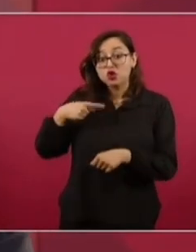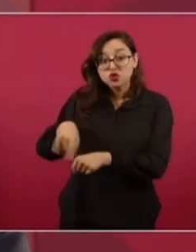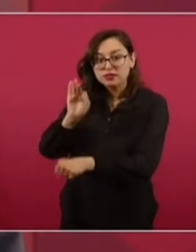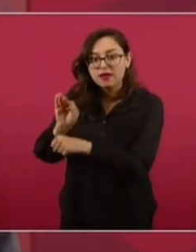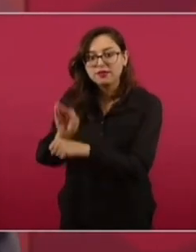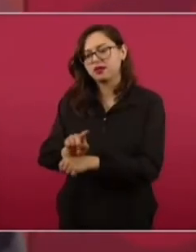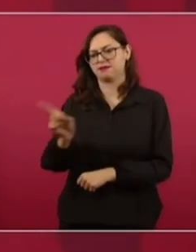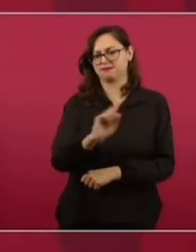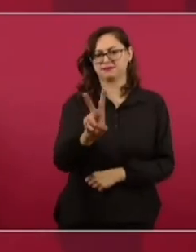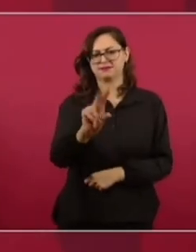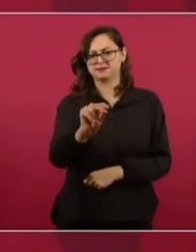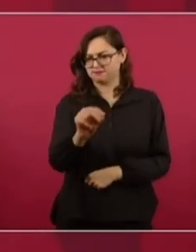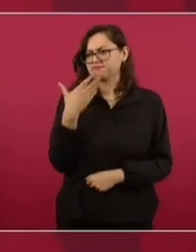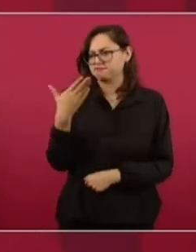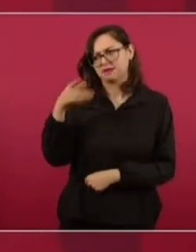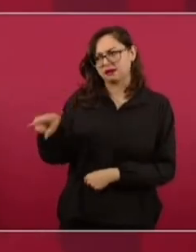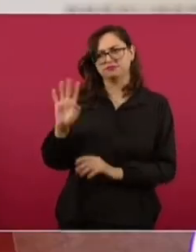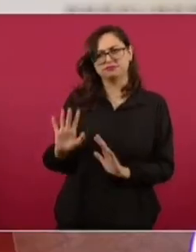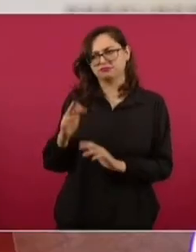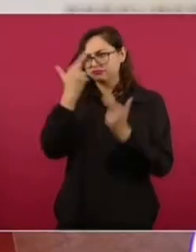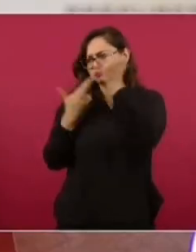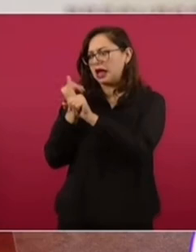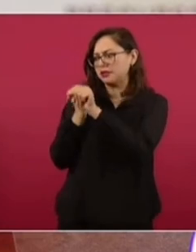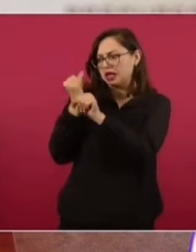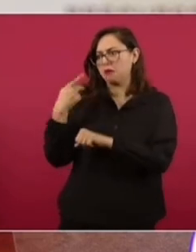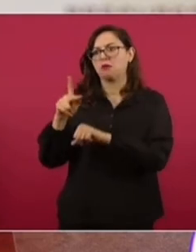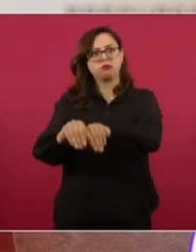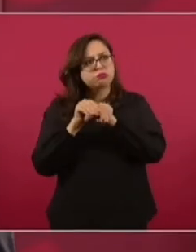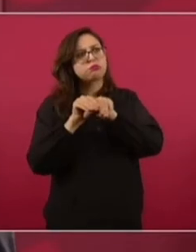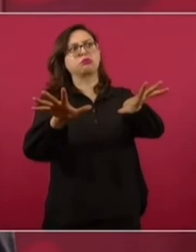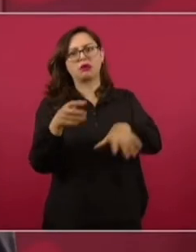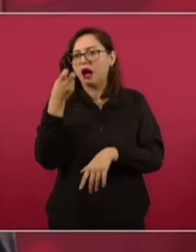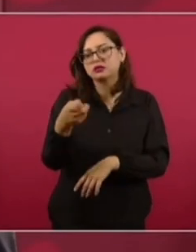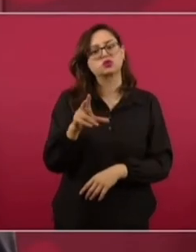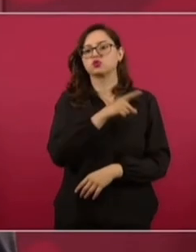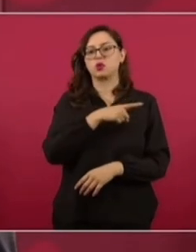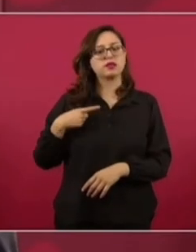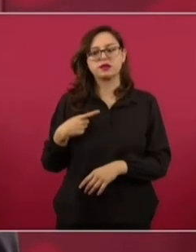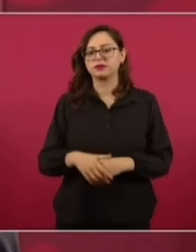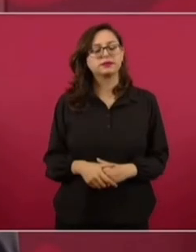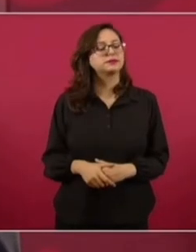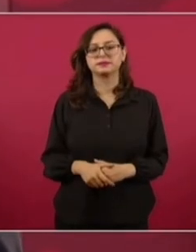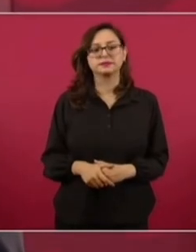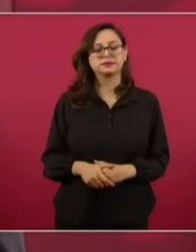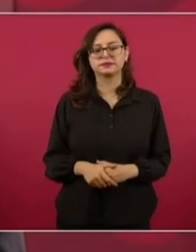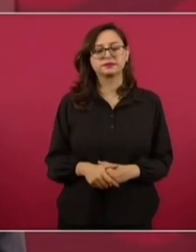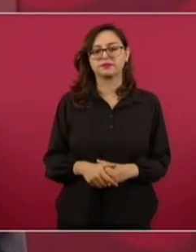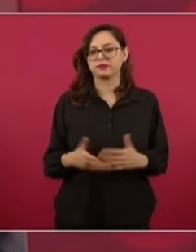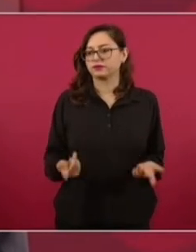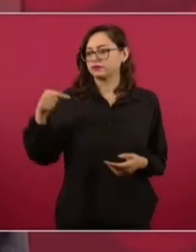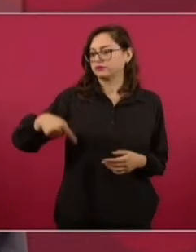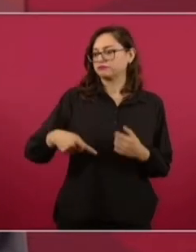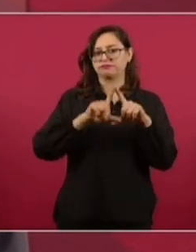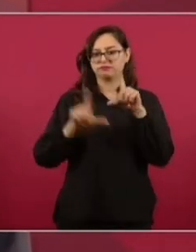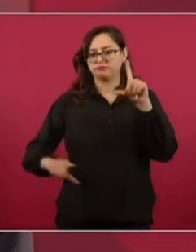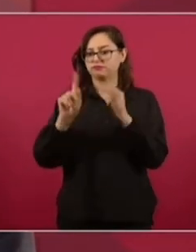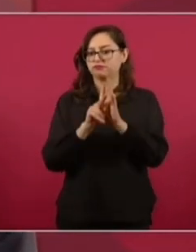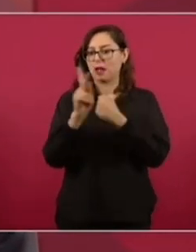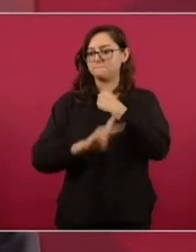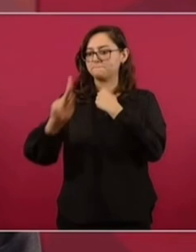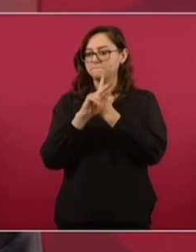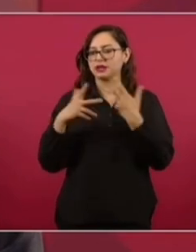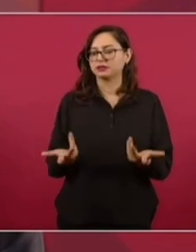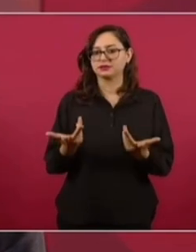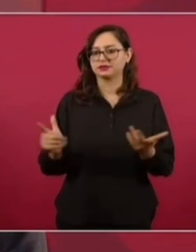Estoy diciendo que esos procedimientos no deben prevalecer en un país democrático y respetuoso